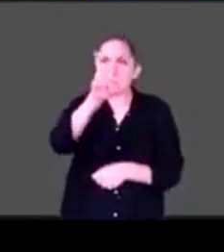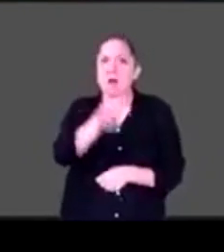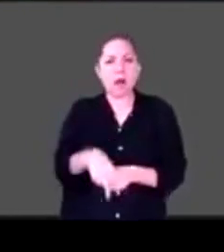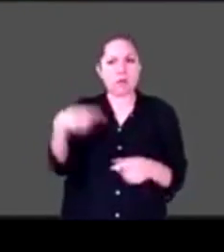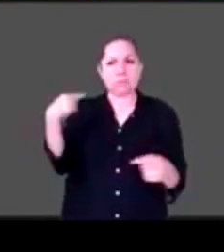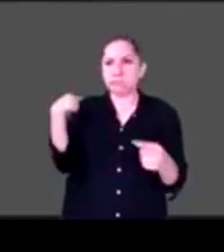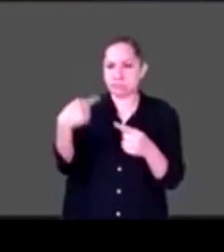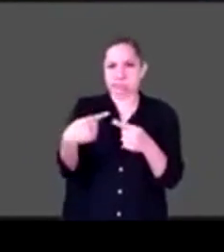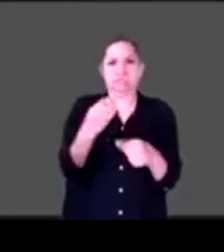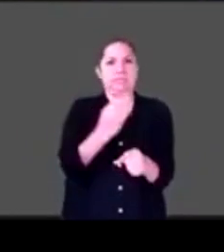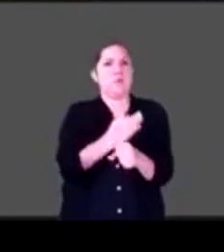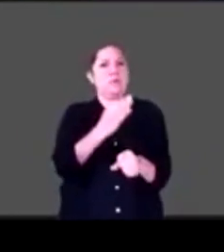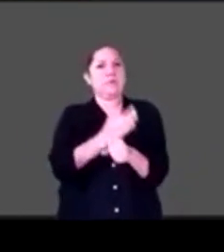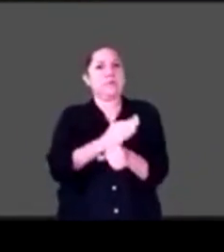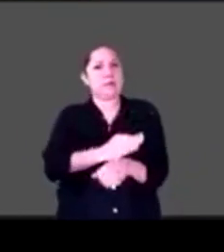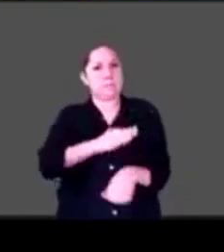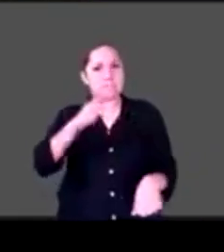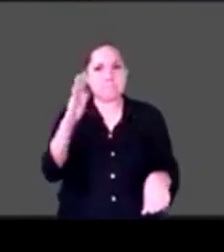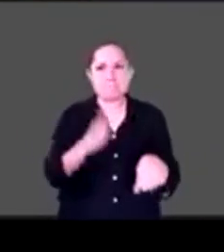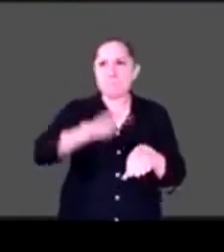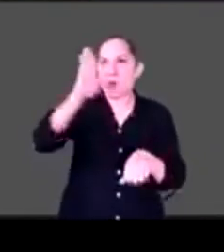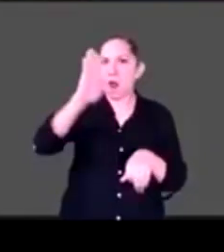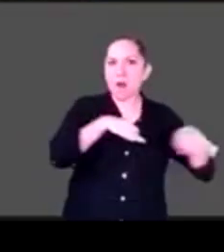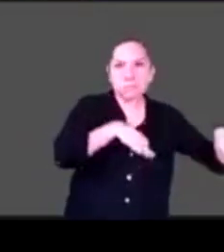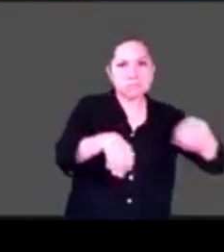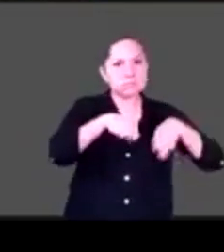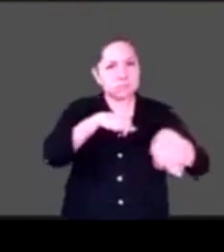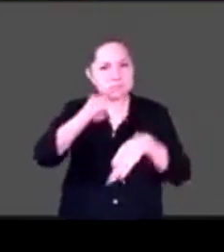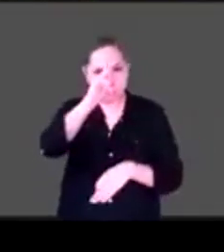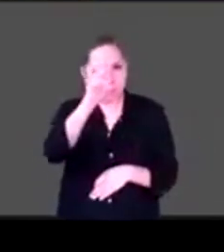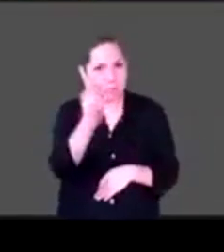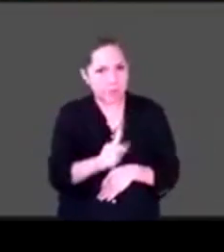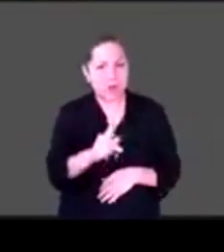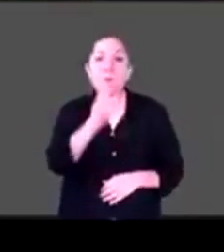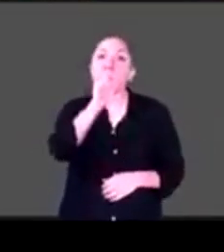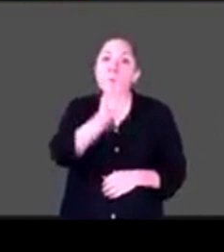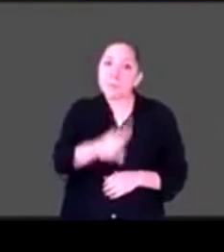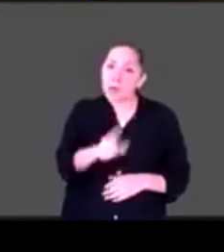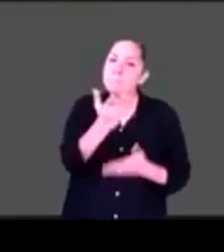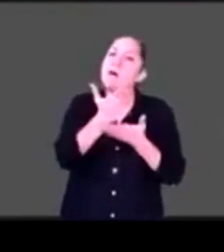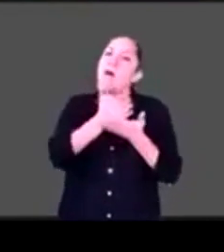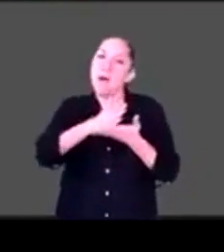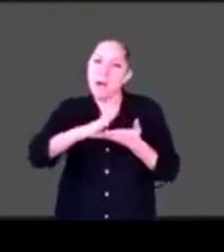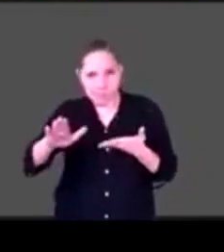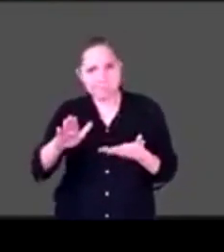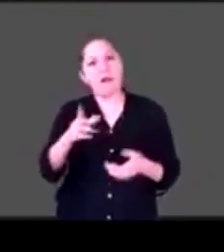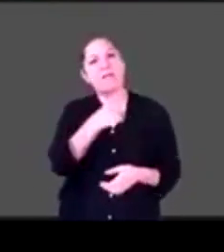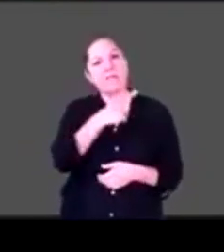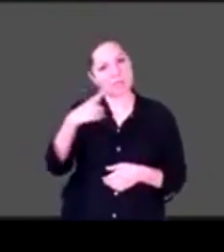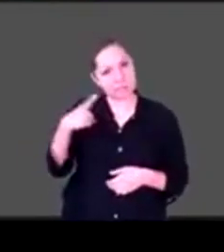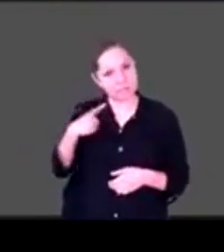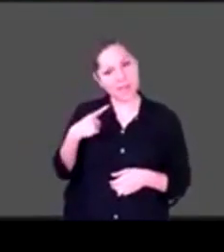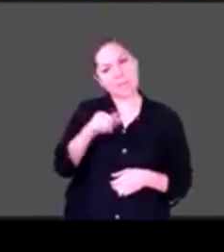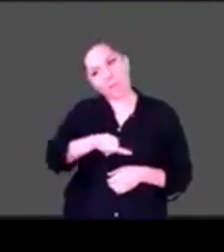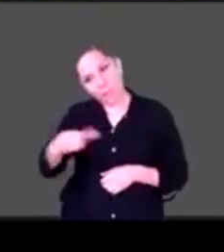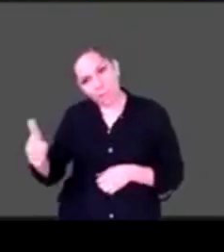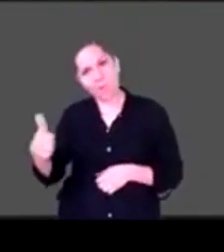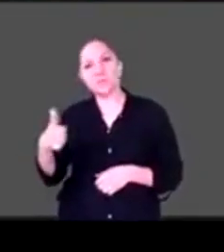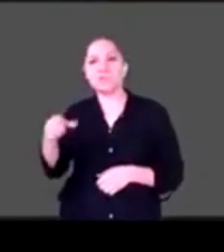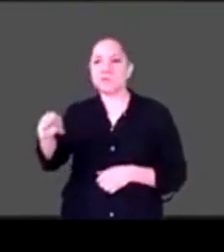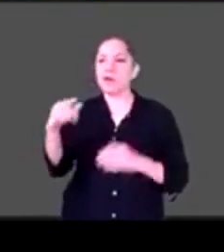Y además los otros trabajos que tenemos, ¿no? Más la tarea de la casa, más las tareas de los niños.